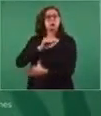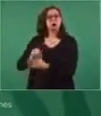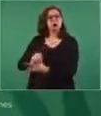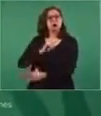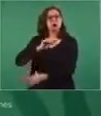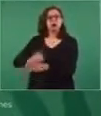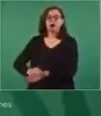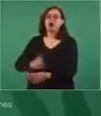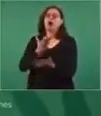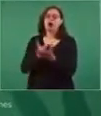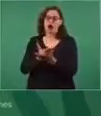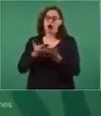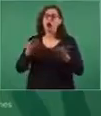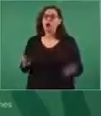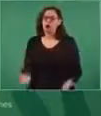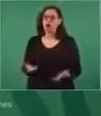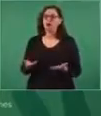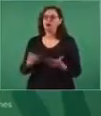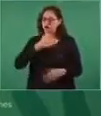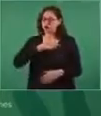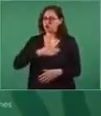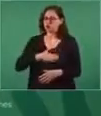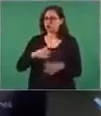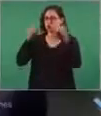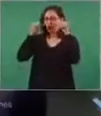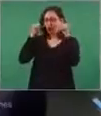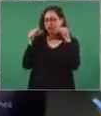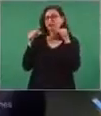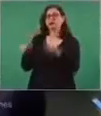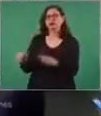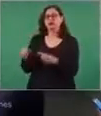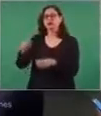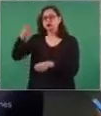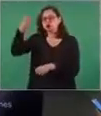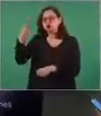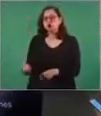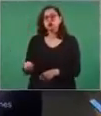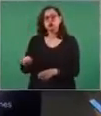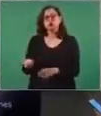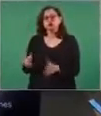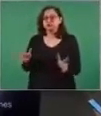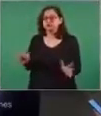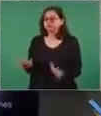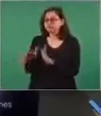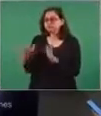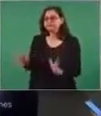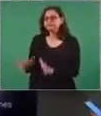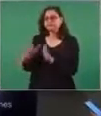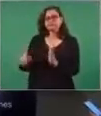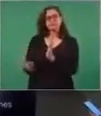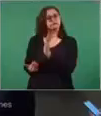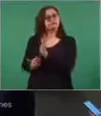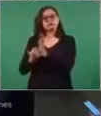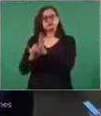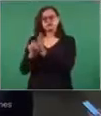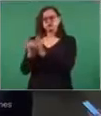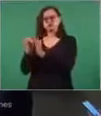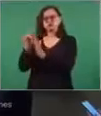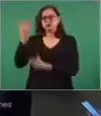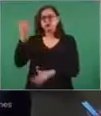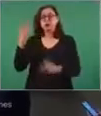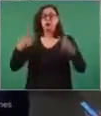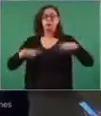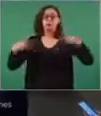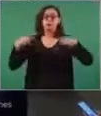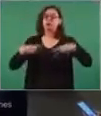que la gente que llegue a Cancún pueda internarse y visitar el sur de Quintana